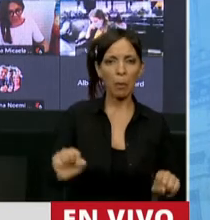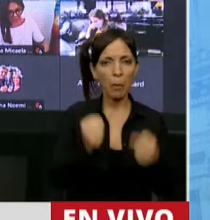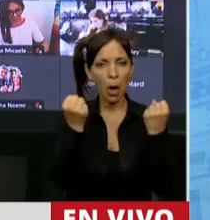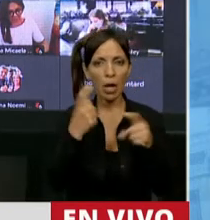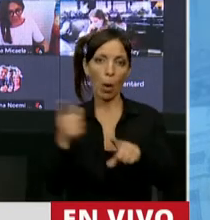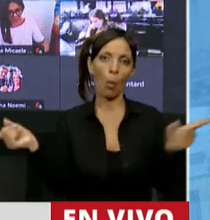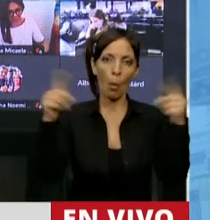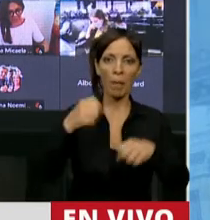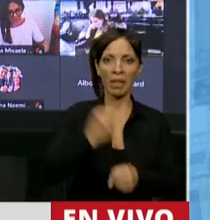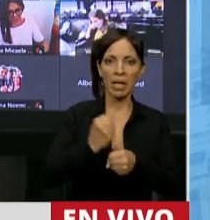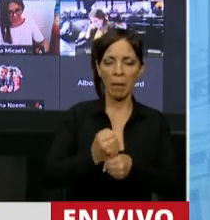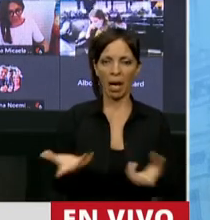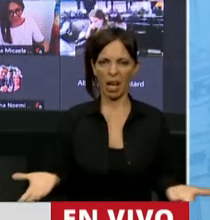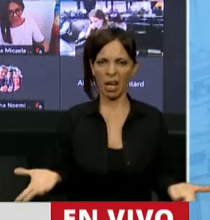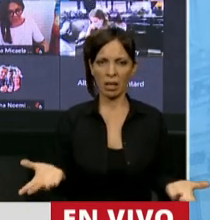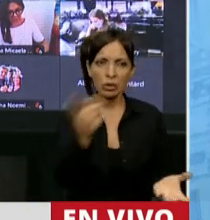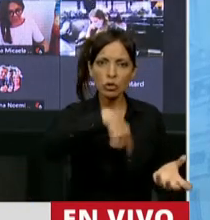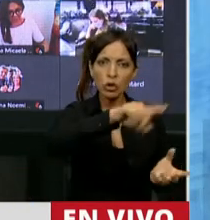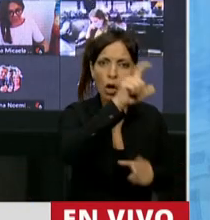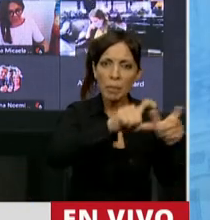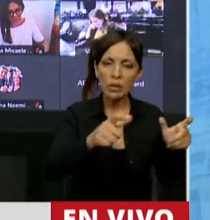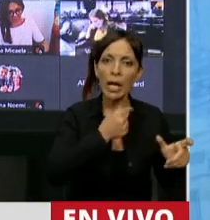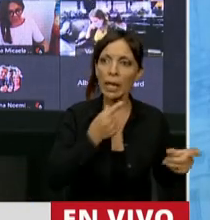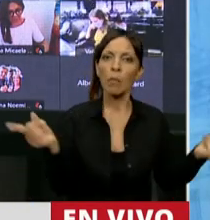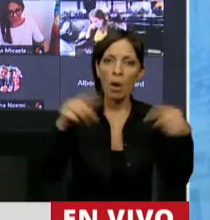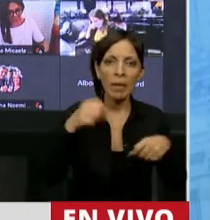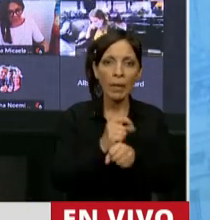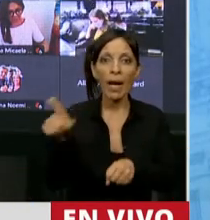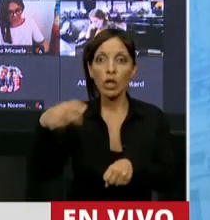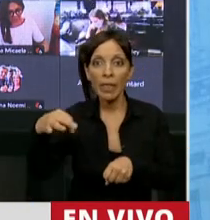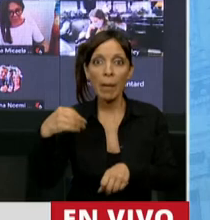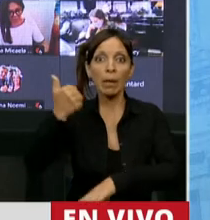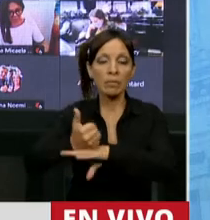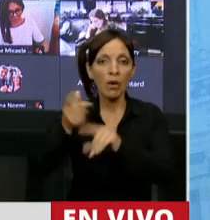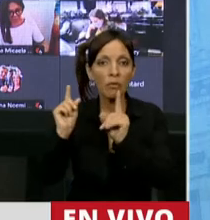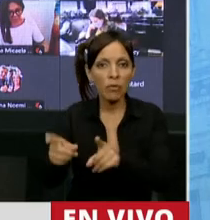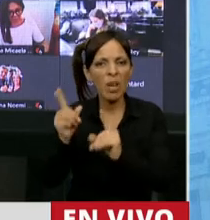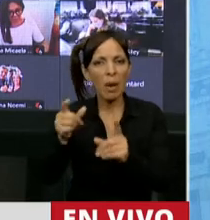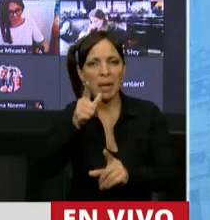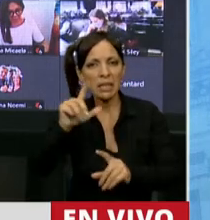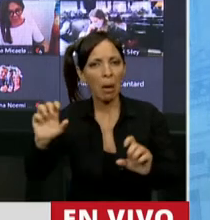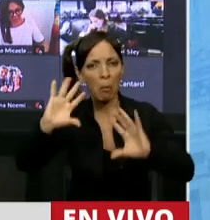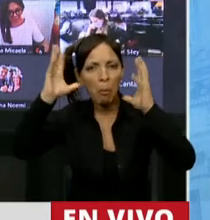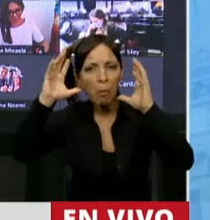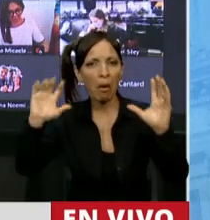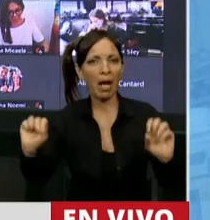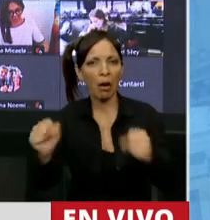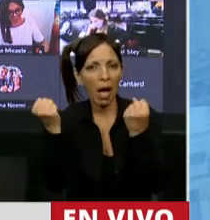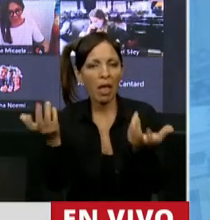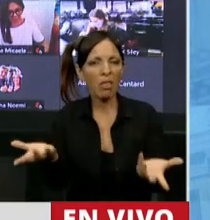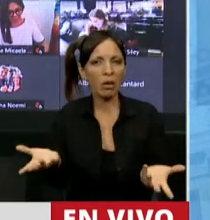argentinos de bien piden a gritos, poder tener la oportunidad de laburar y de ganarse